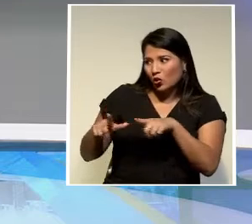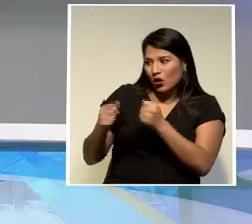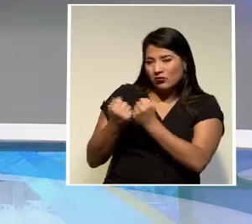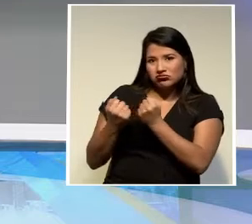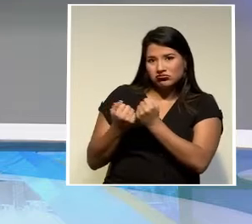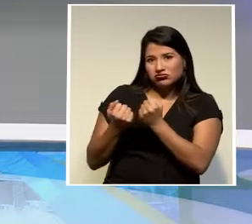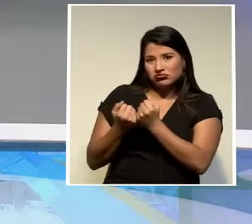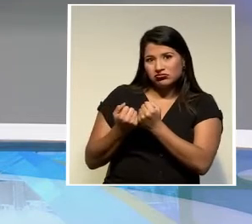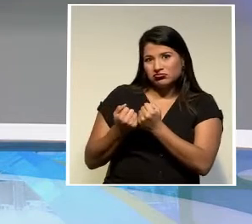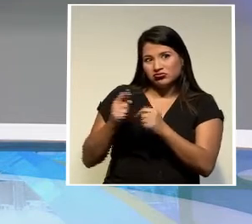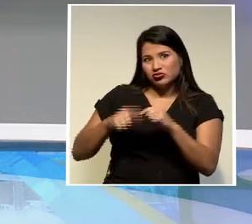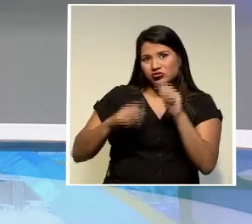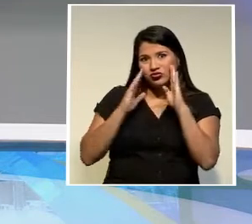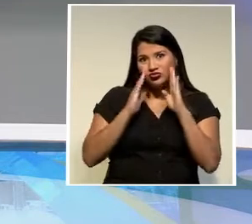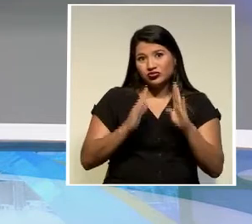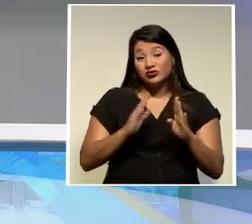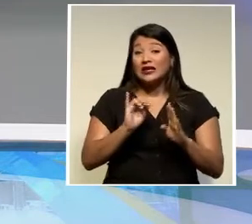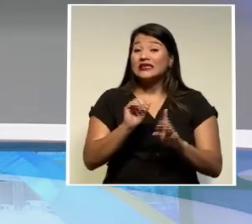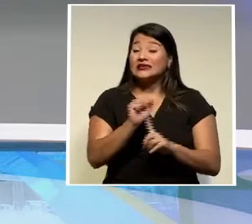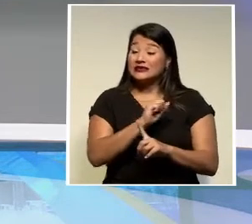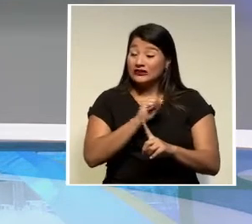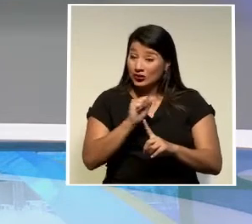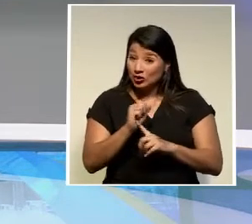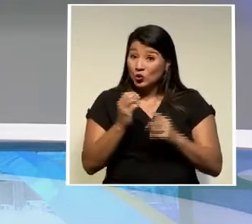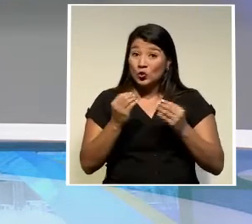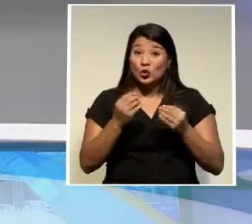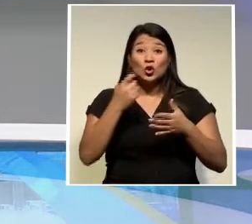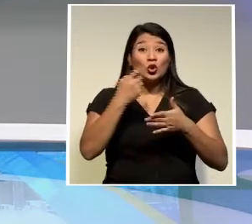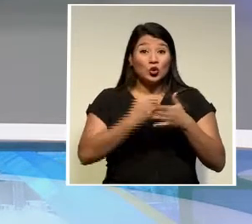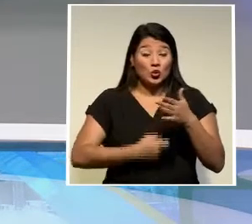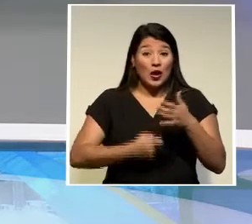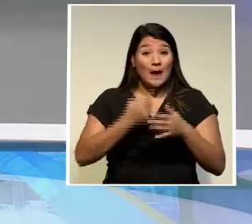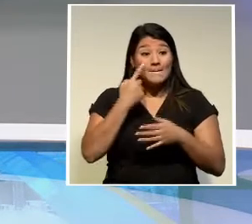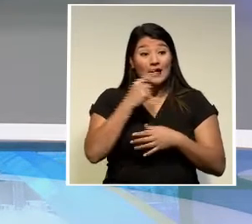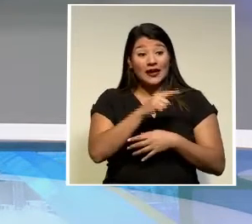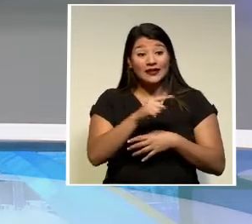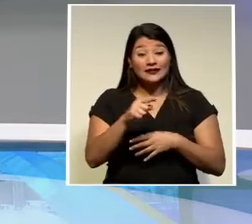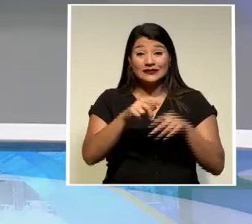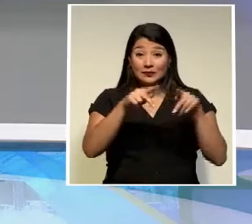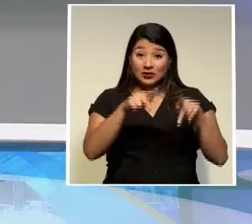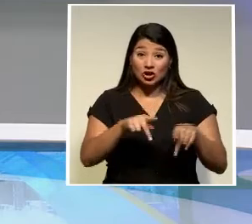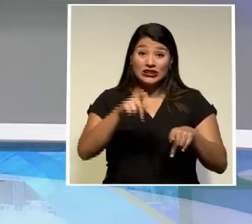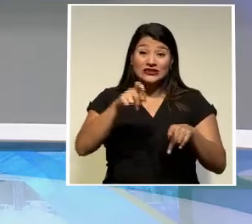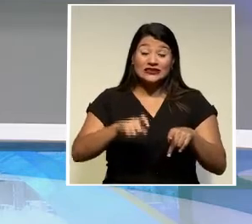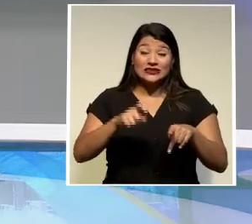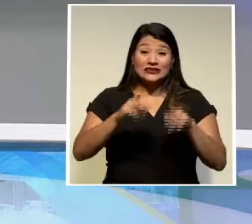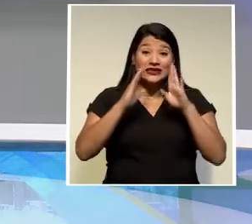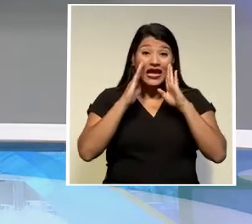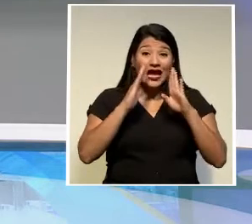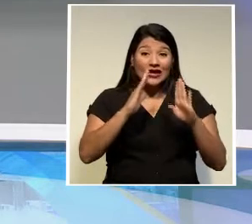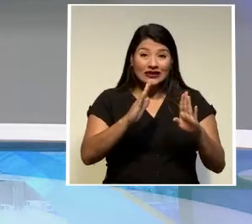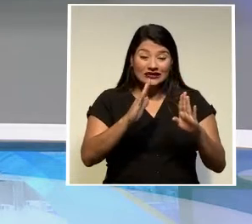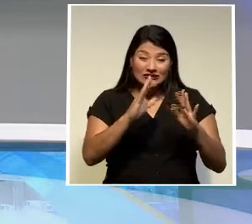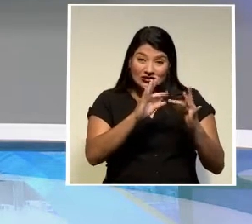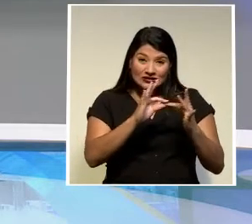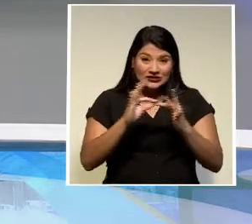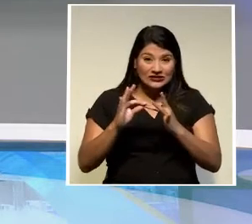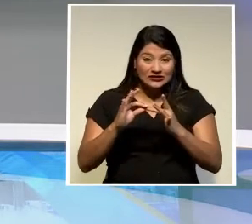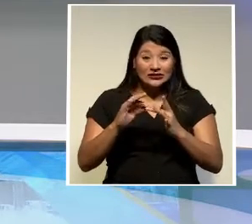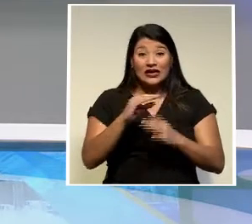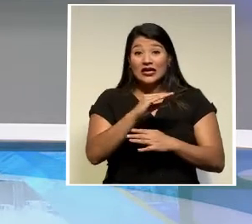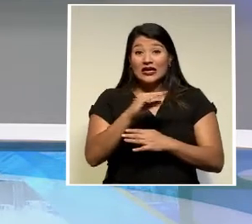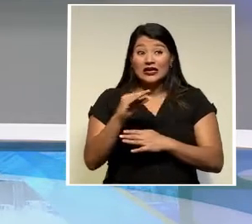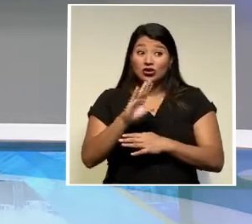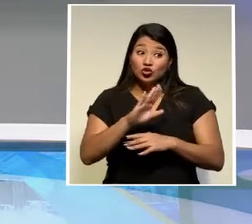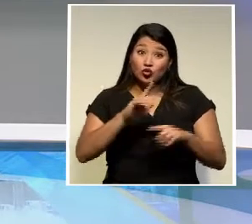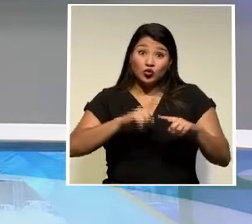atenderlos una situación muy dura para quienes requieren atención especializada y su vida